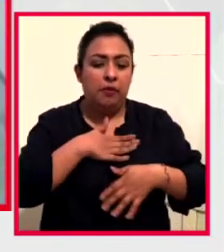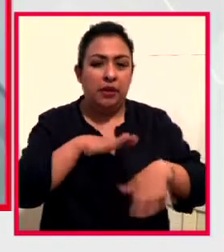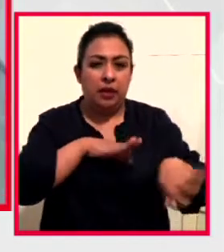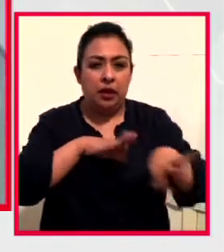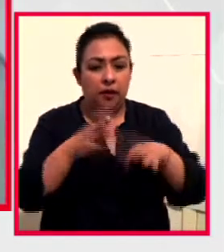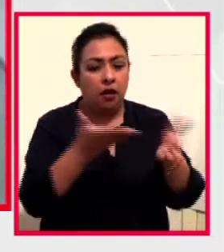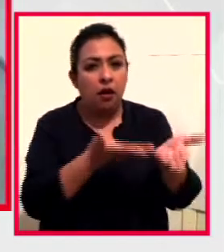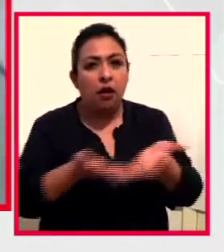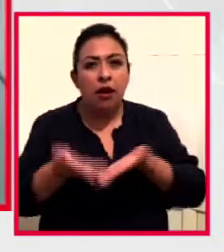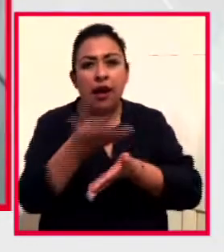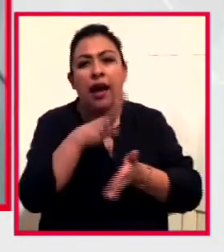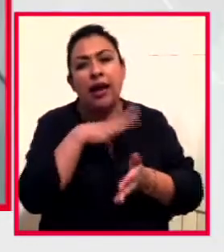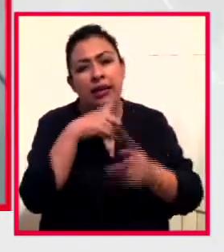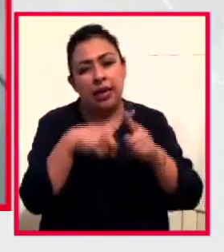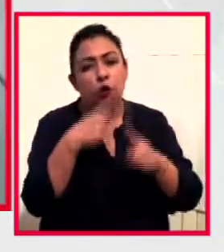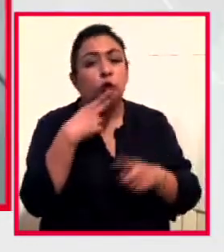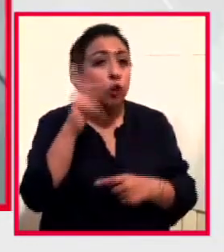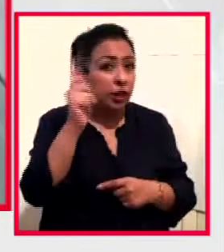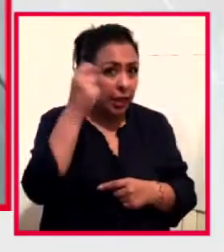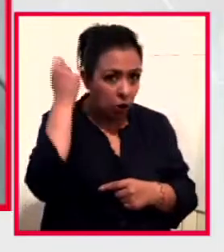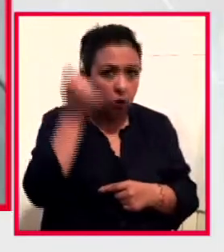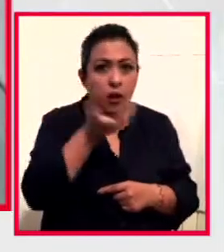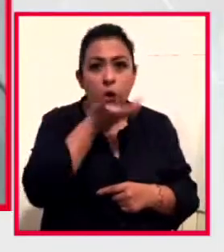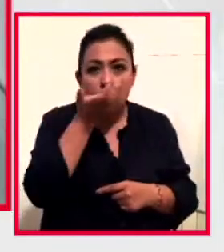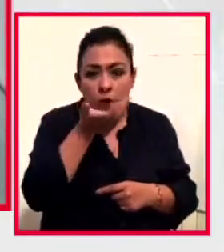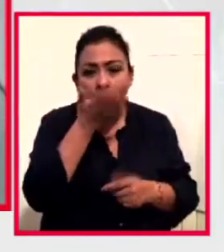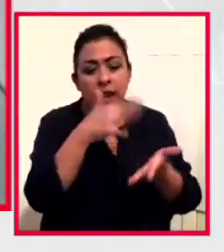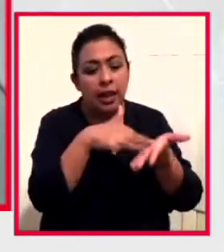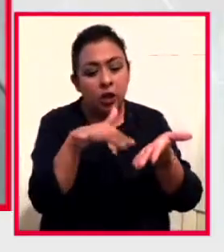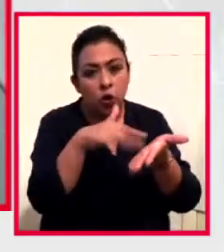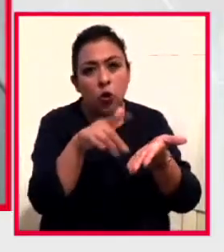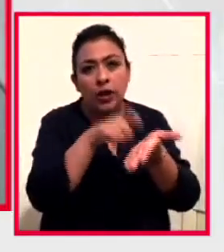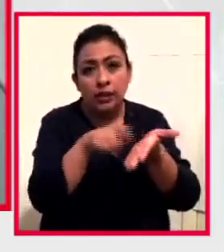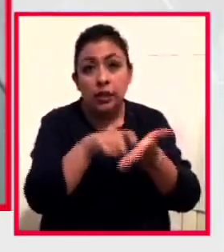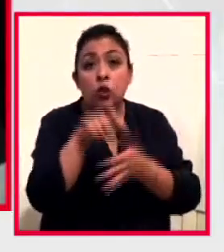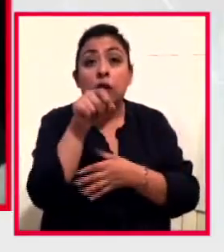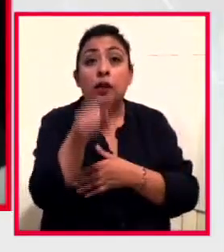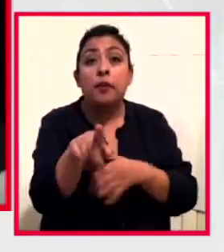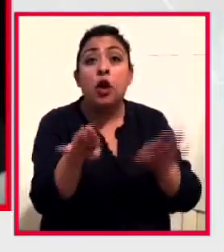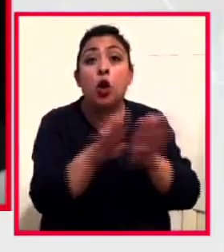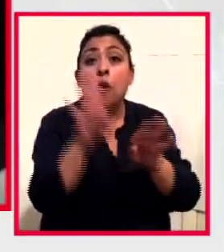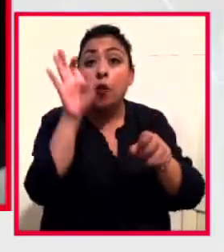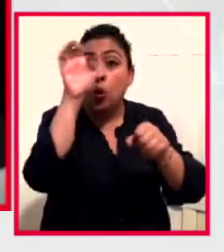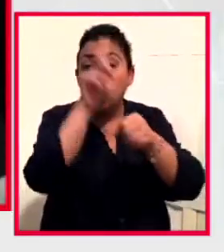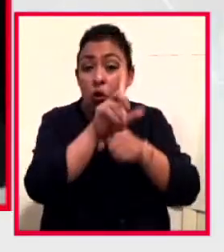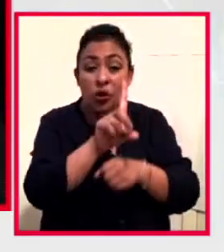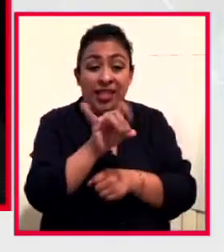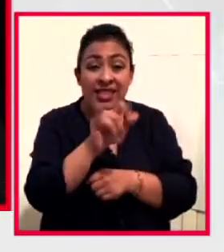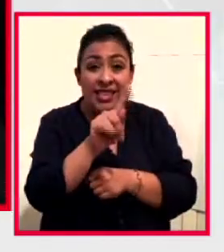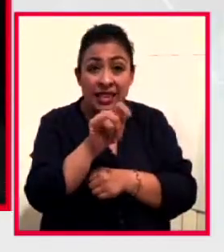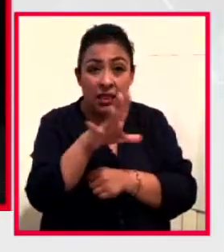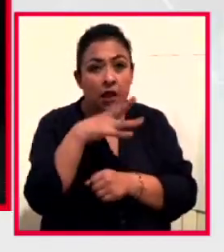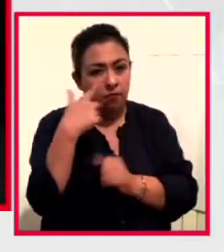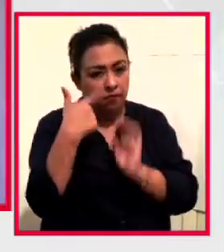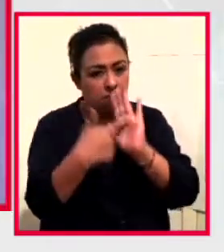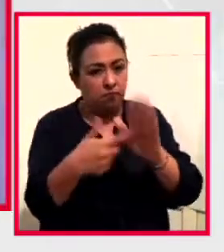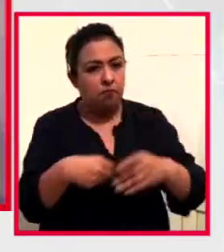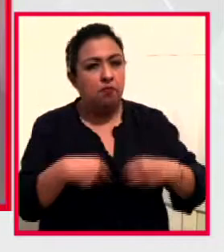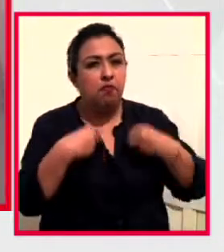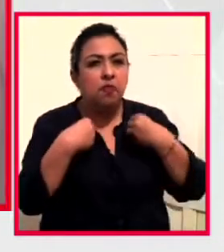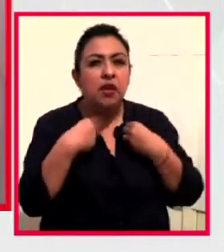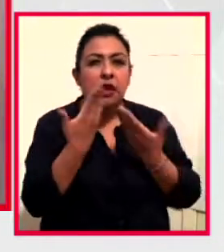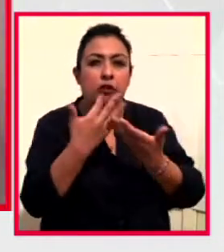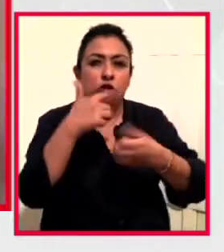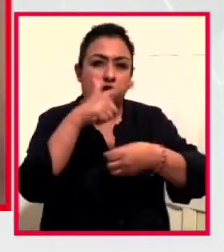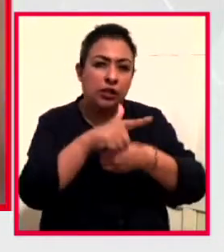por la tecnología, los hábitos en lectura y escritura, pero sobre todo cómo la cultura digital ha tocado la vida afectiva y social.